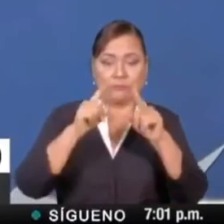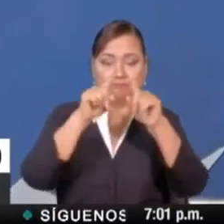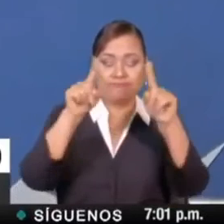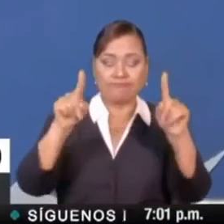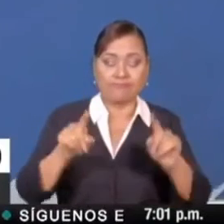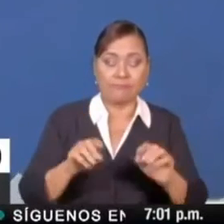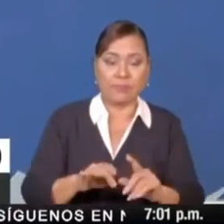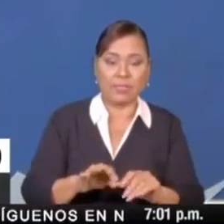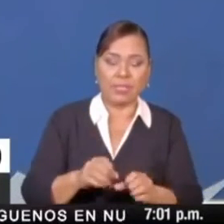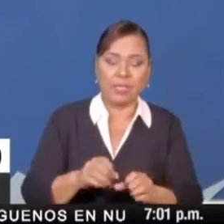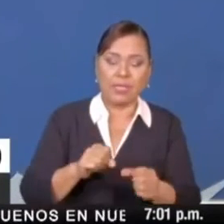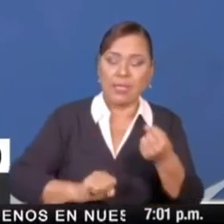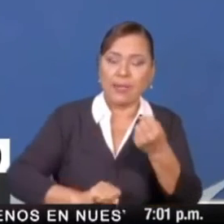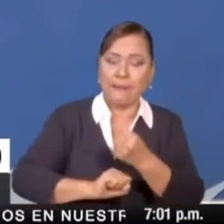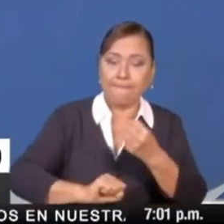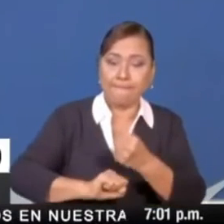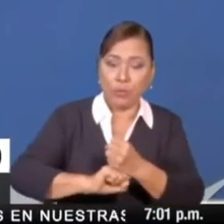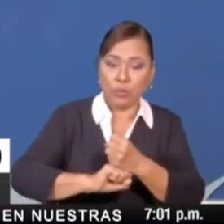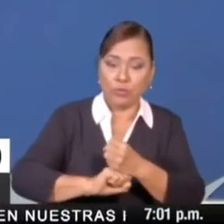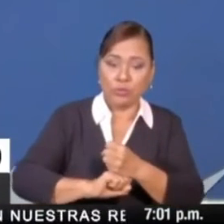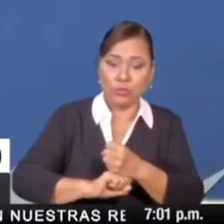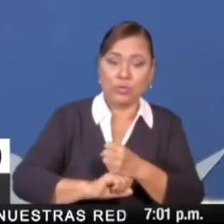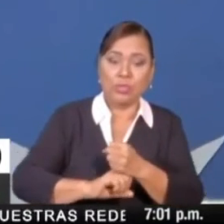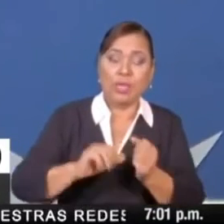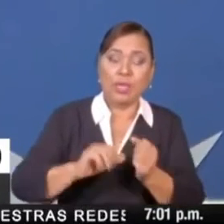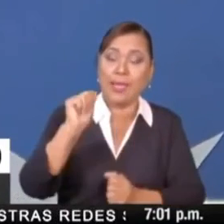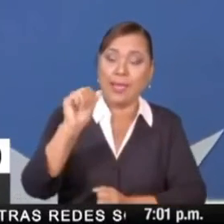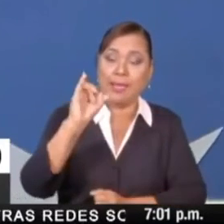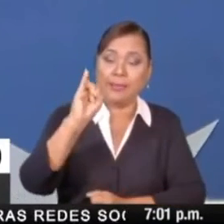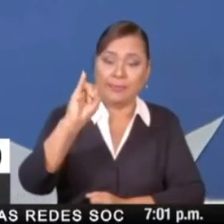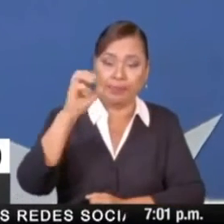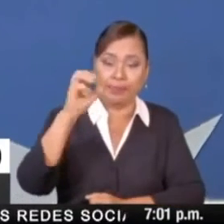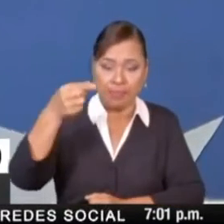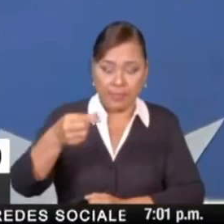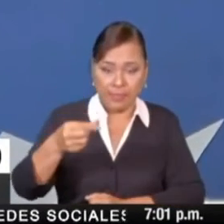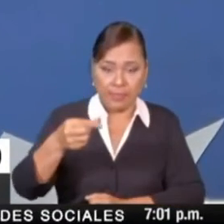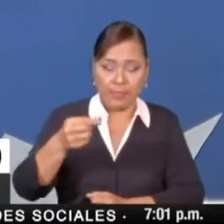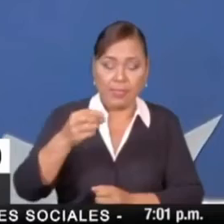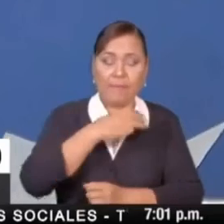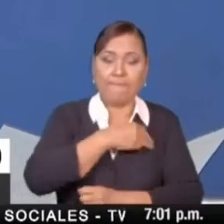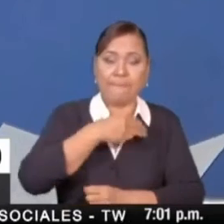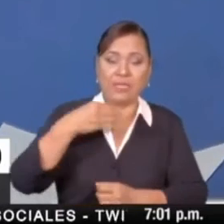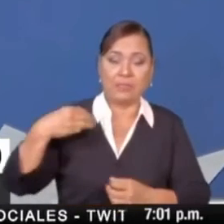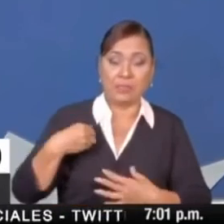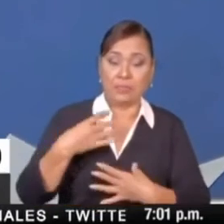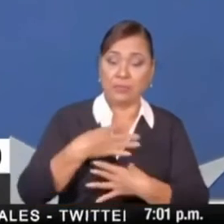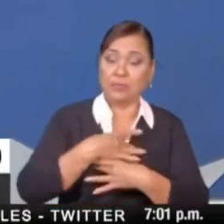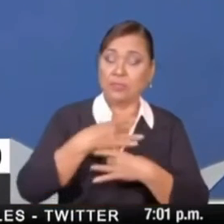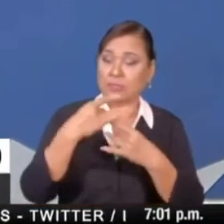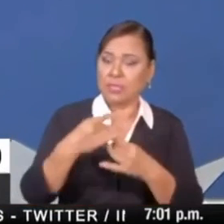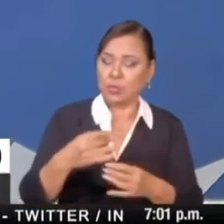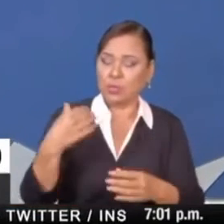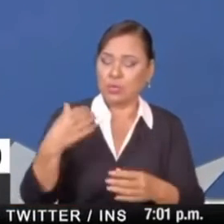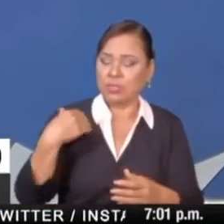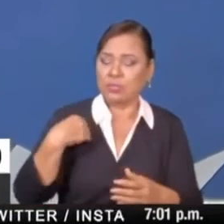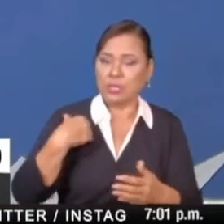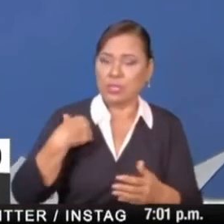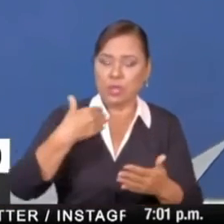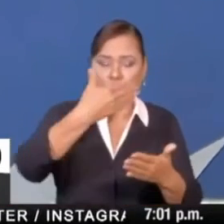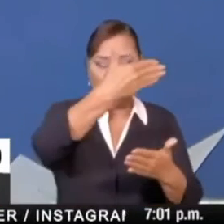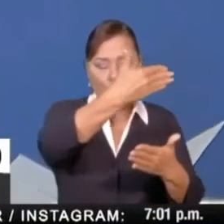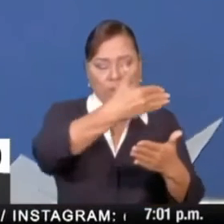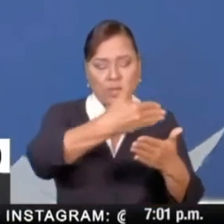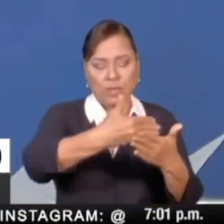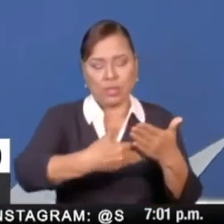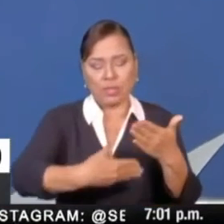autoridad de innovación gubernamental AIG, el Ministerio de Salud tendrá un registro digital para